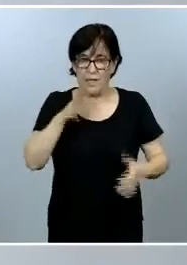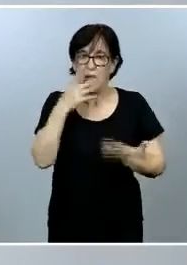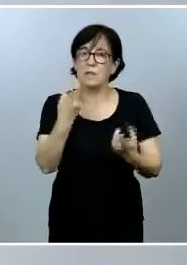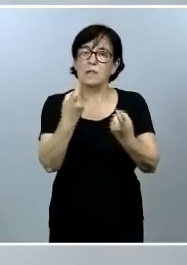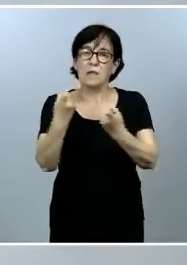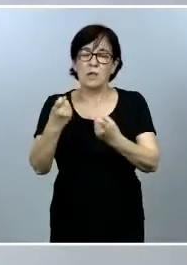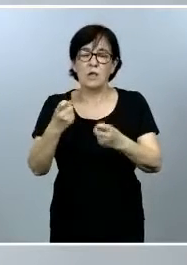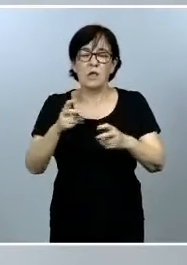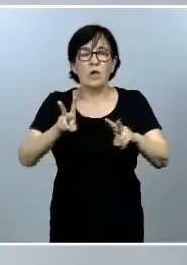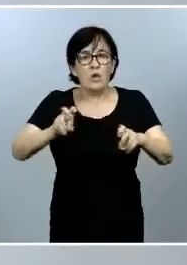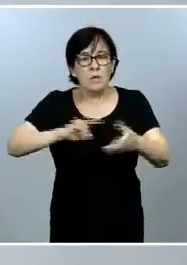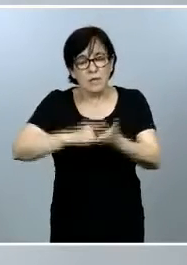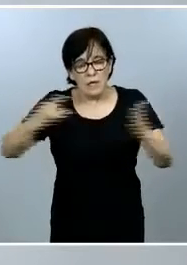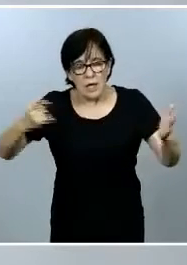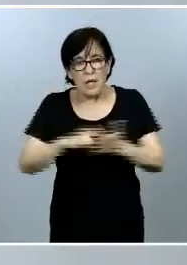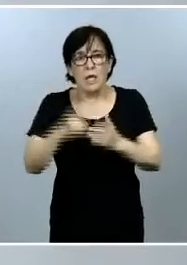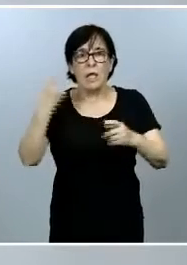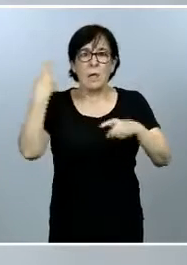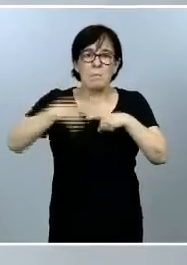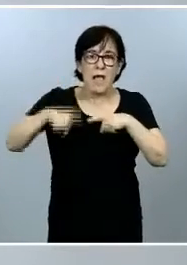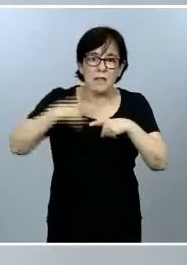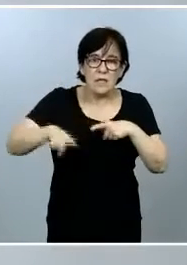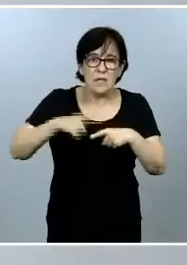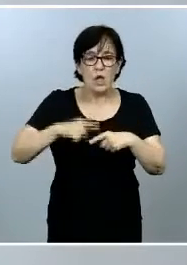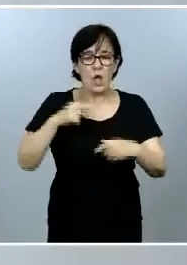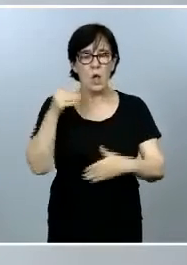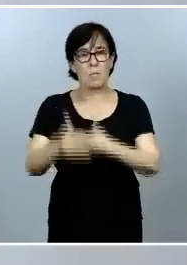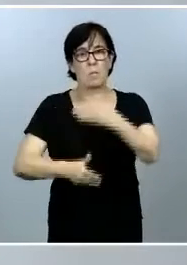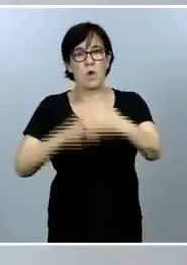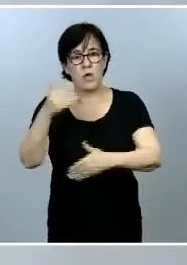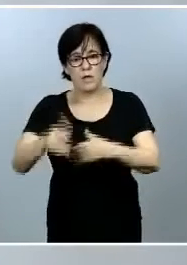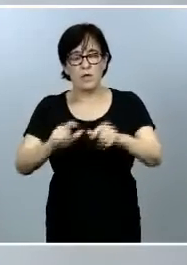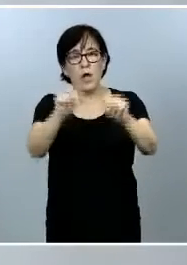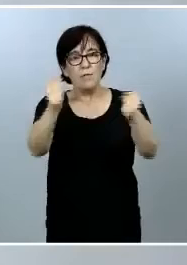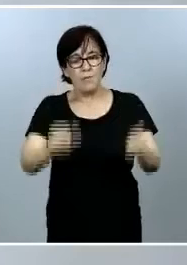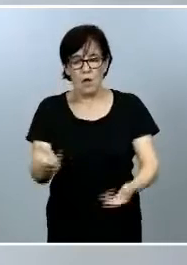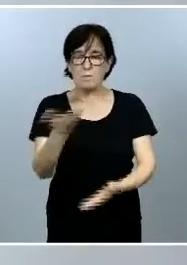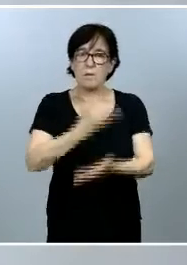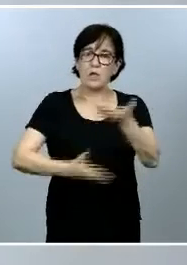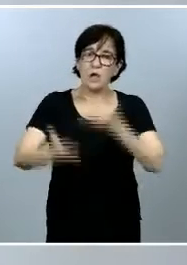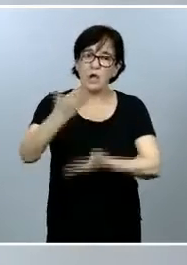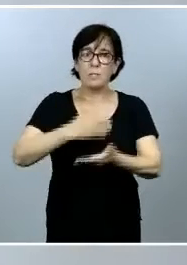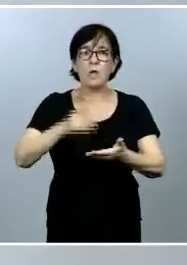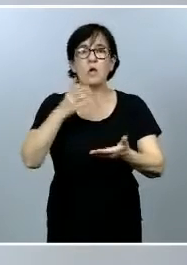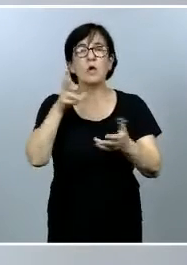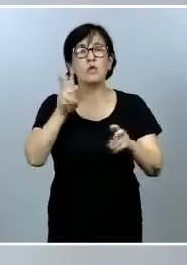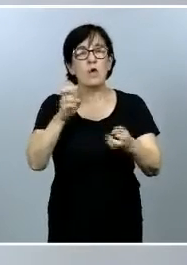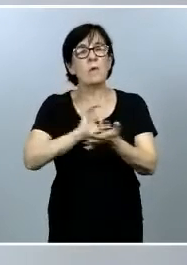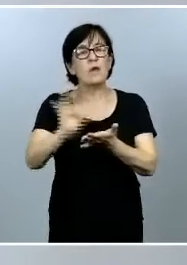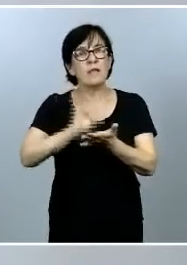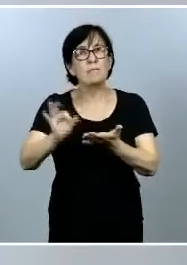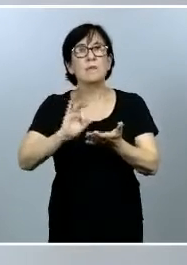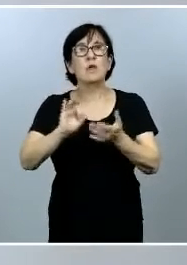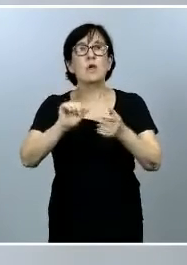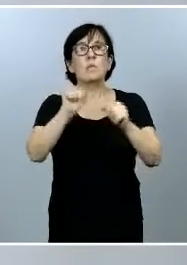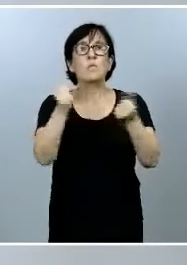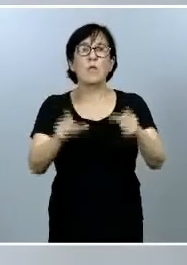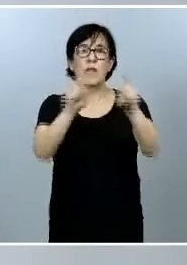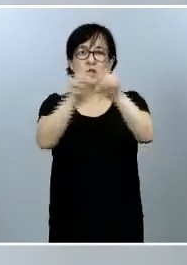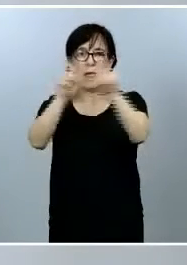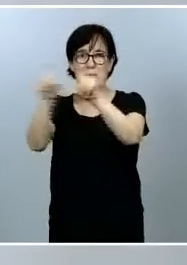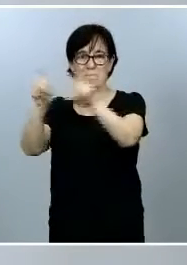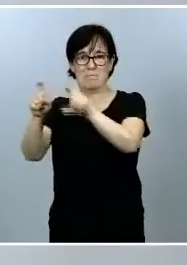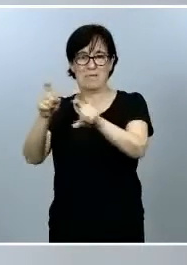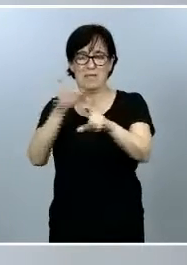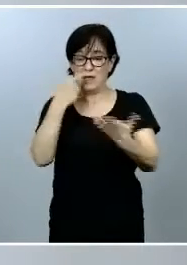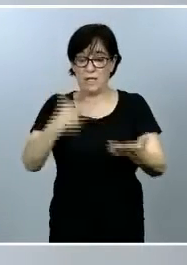tecnologías, nuevos materiales y nuevos procesos, nuevas formas de colaboración, nuevos servicios y modelos empresariales. Y, en general, los